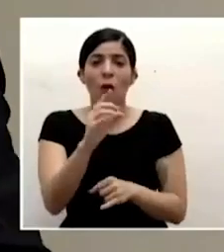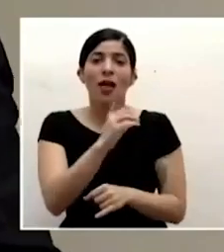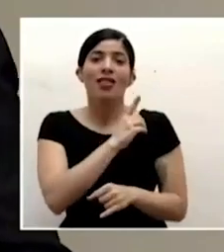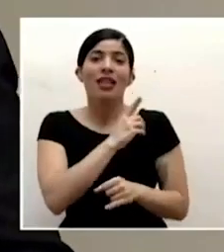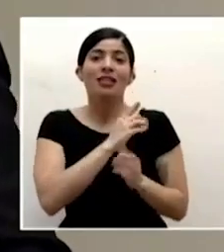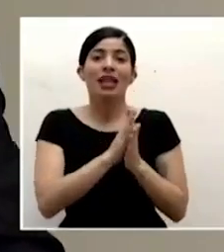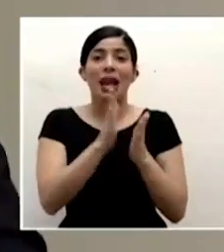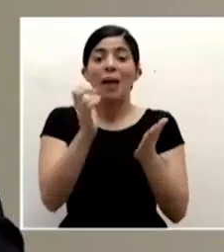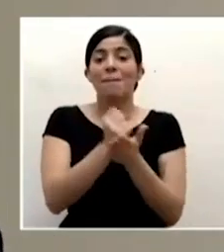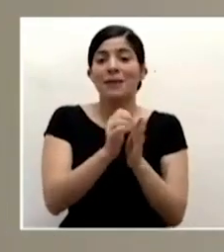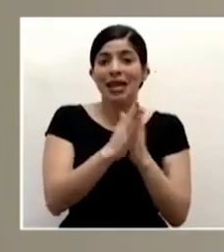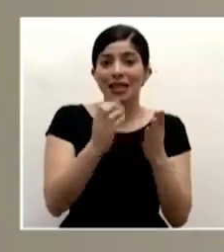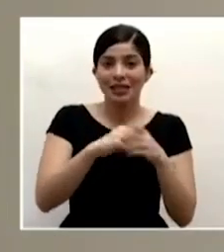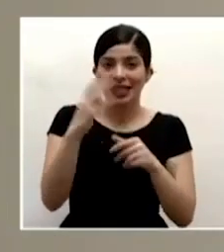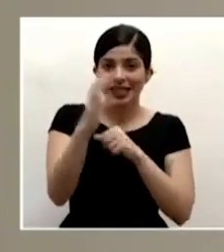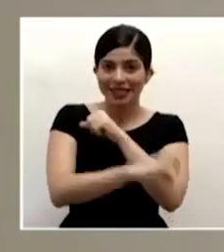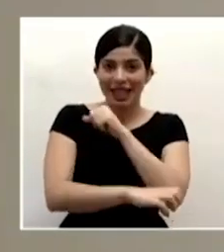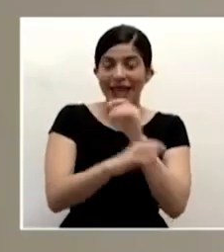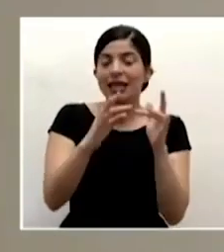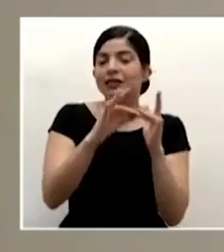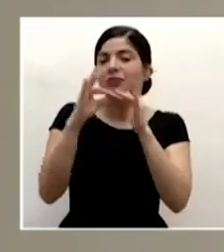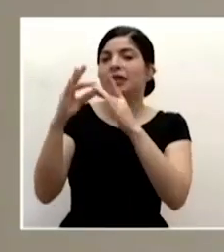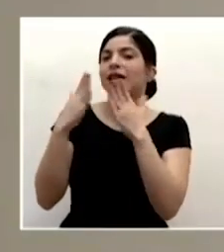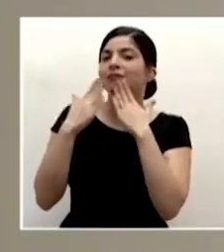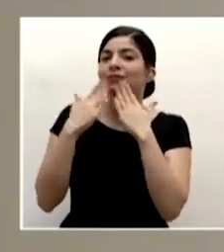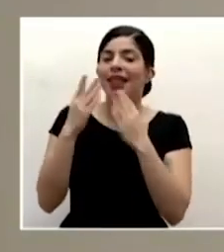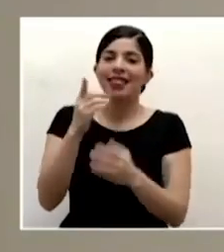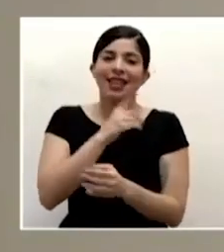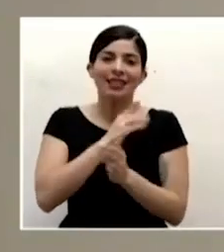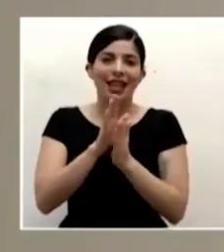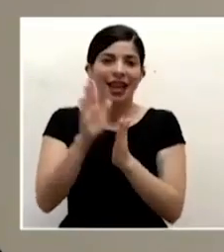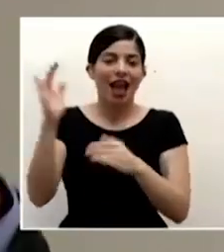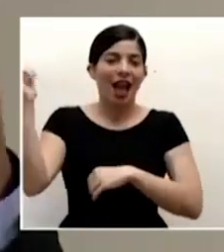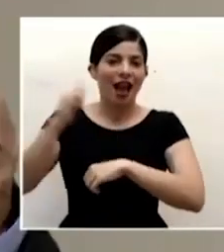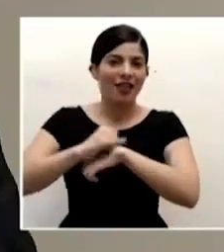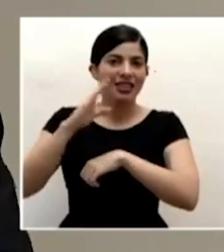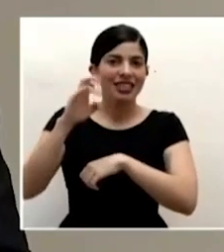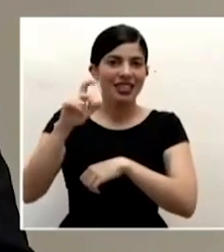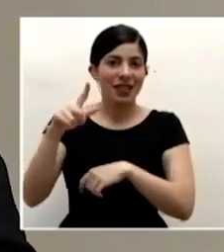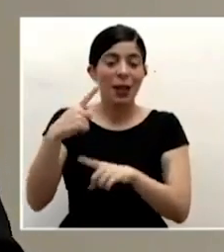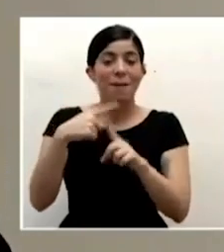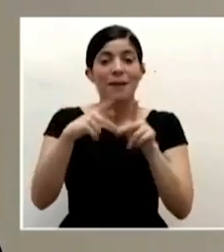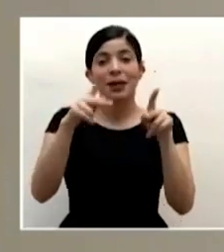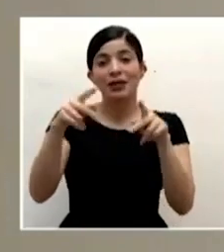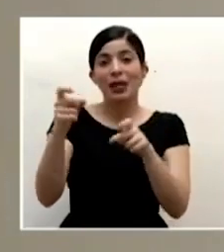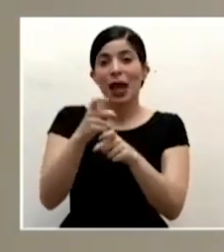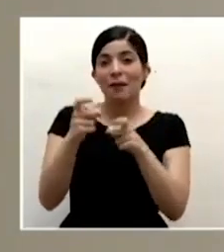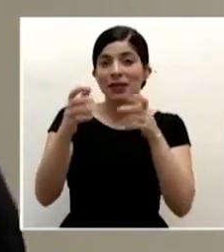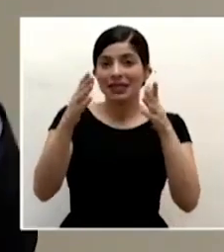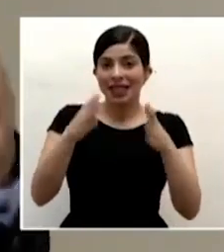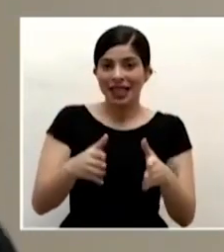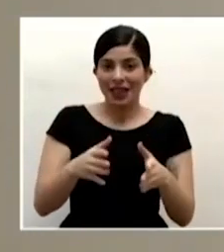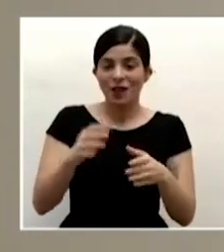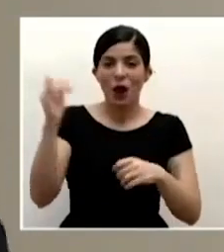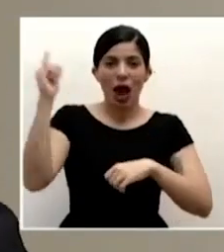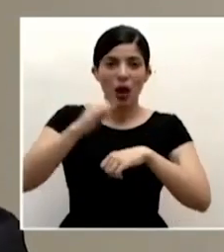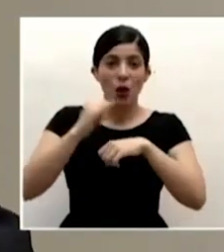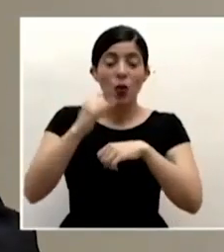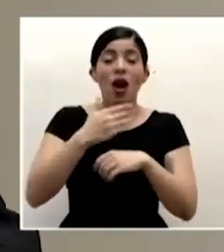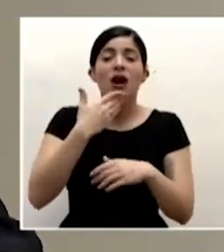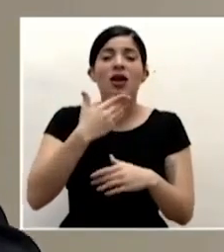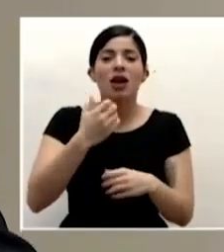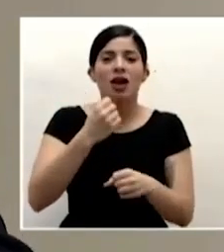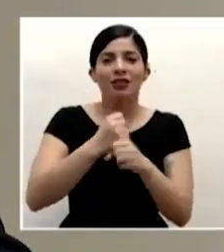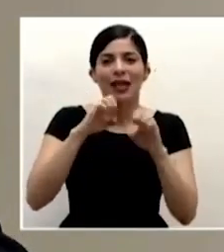y en especial un agradecimiento a la dirección general de avesión civil al personal administrativo y aeronáutico porque es gracias a un trabajo en equipo que se han